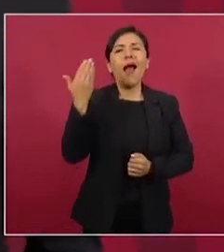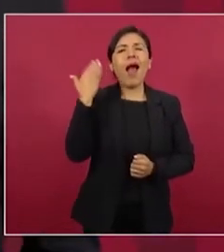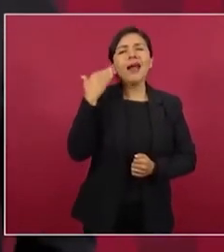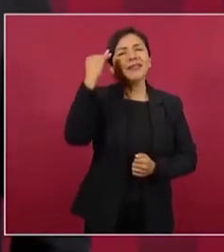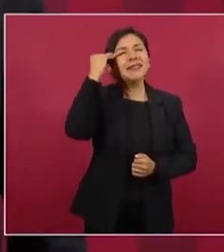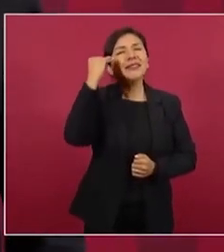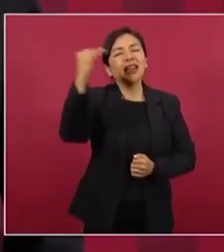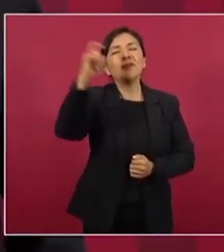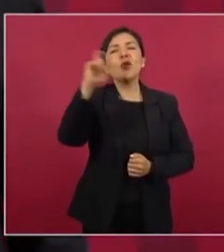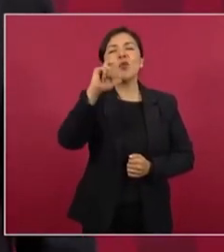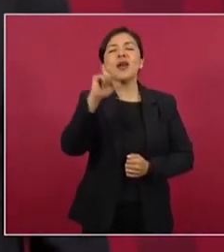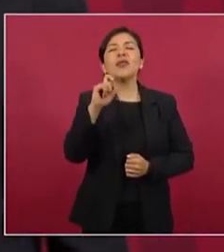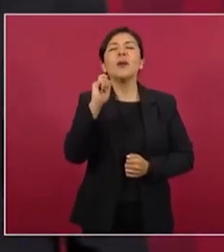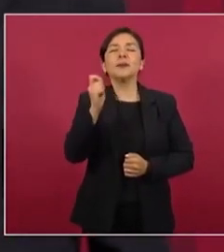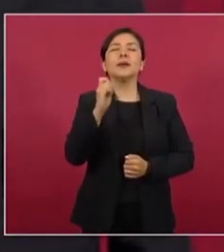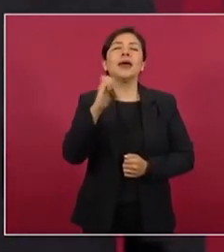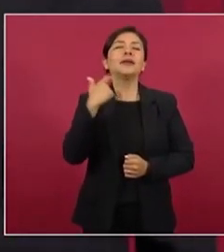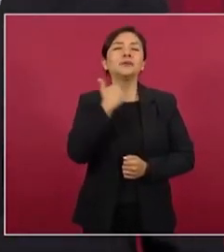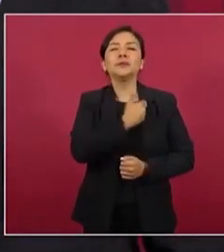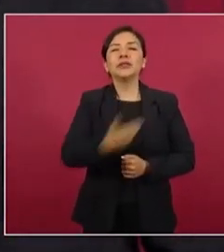tiempos de Álvaro Obregón